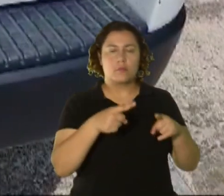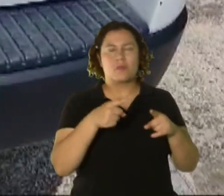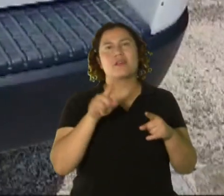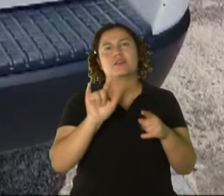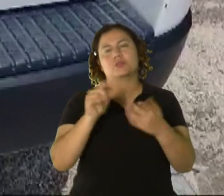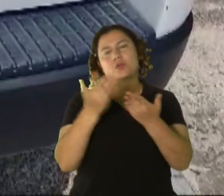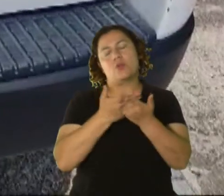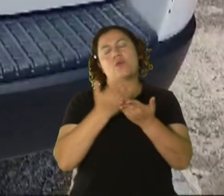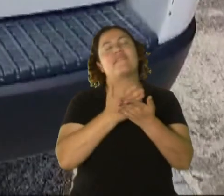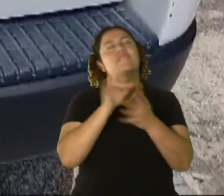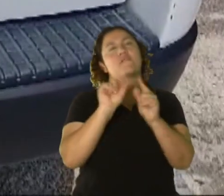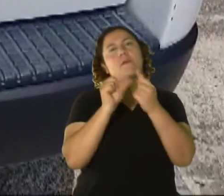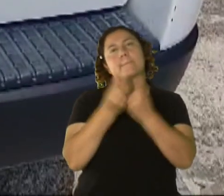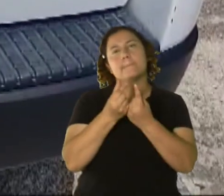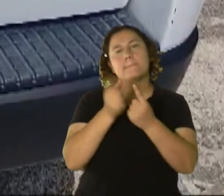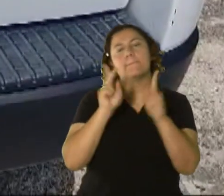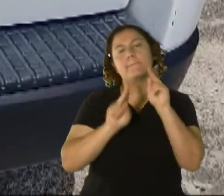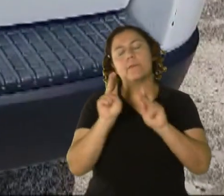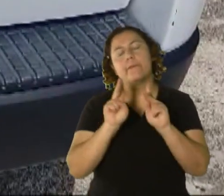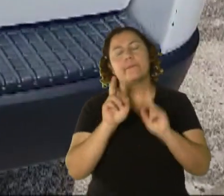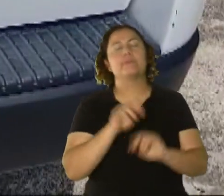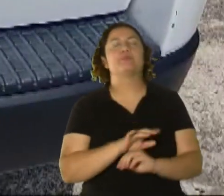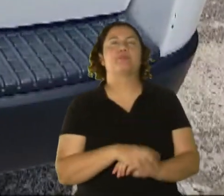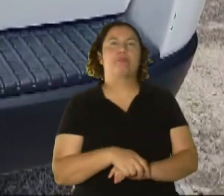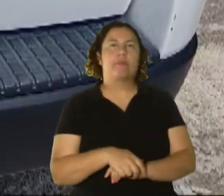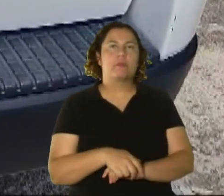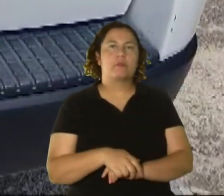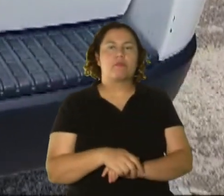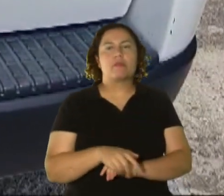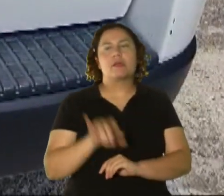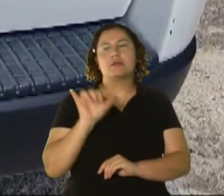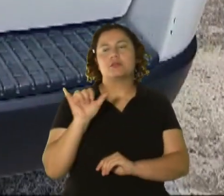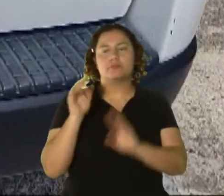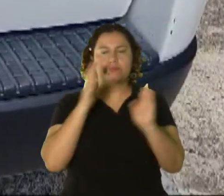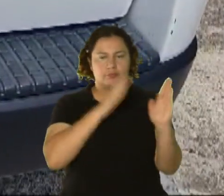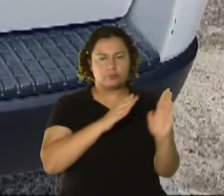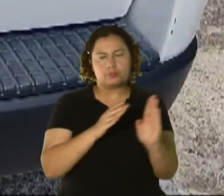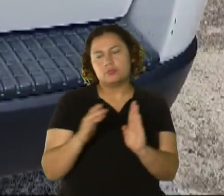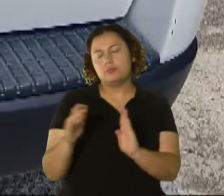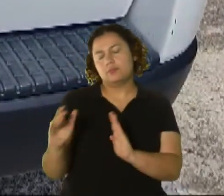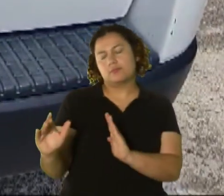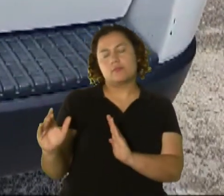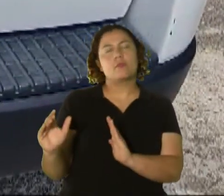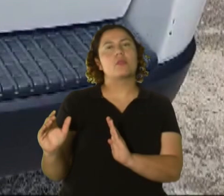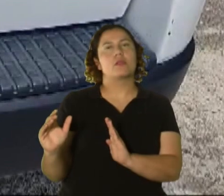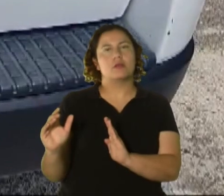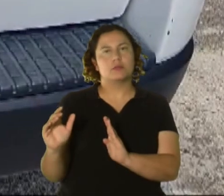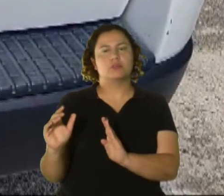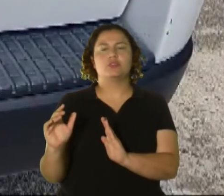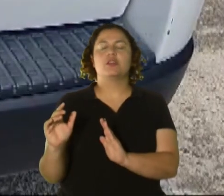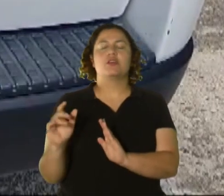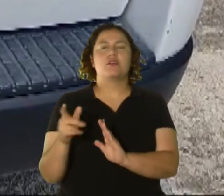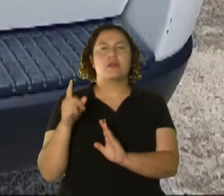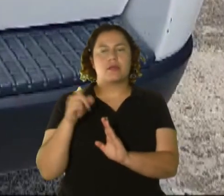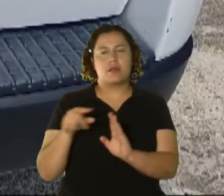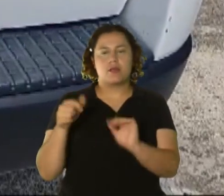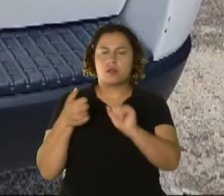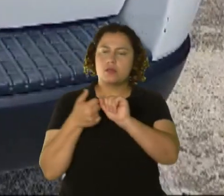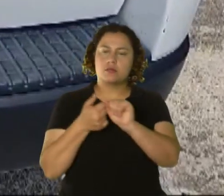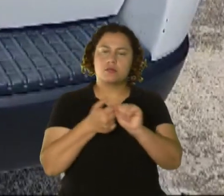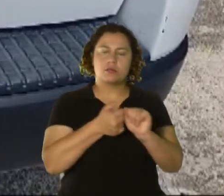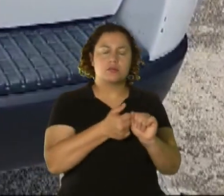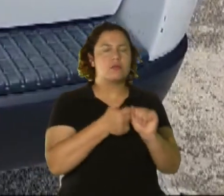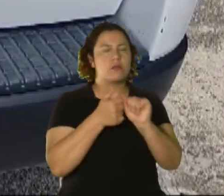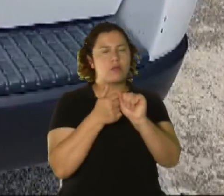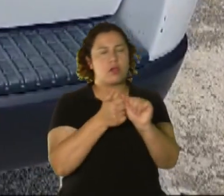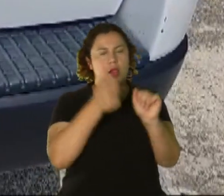Esto es un grupo de individuos que se están organizando de tal manera que están siguiendo a las personas que